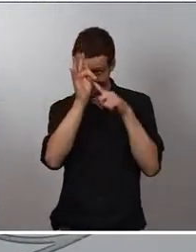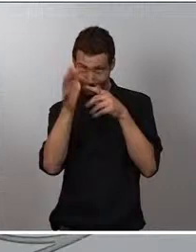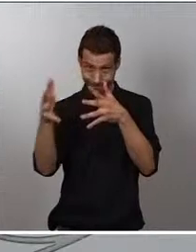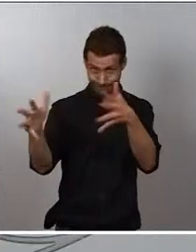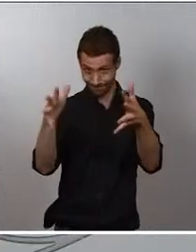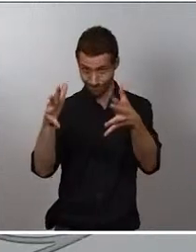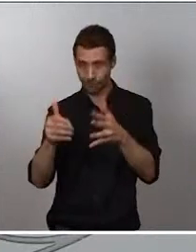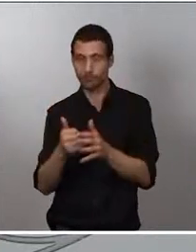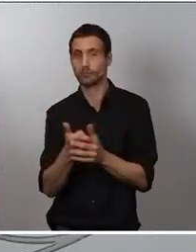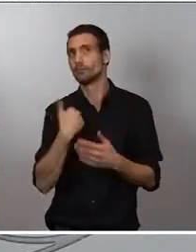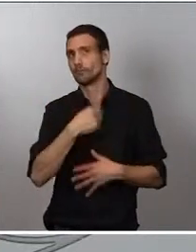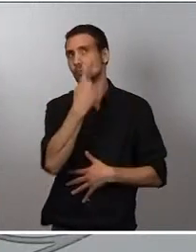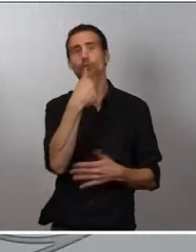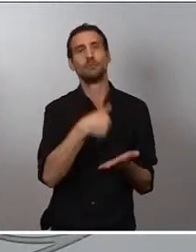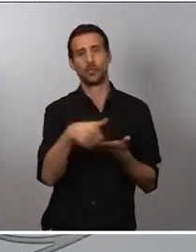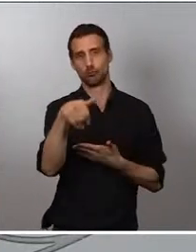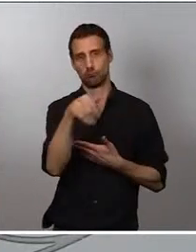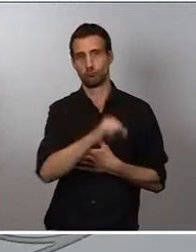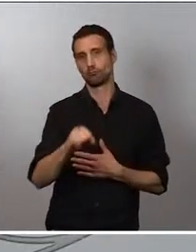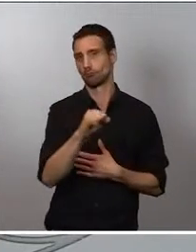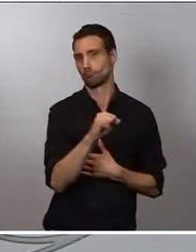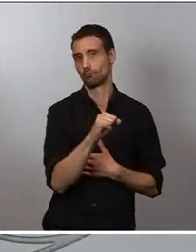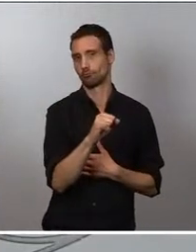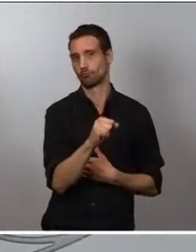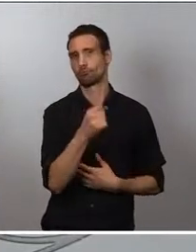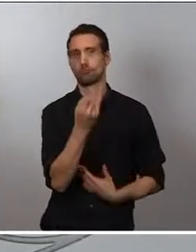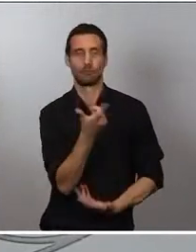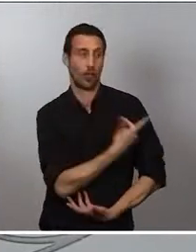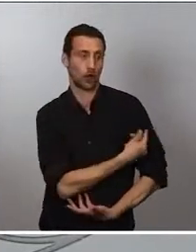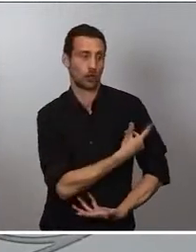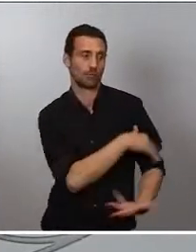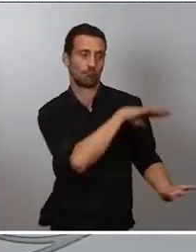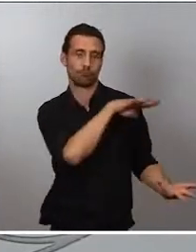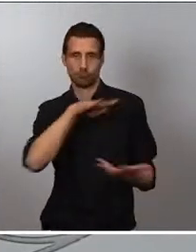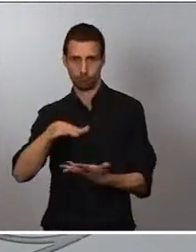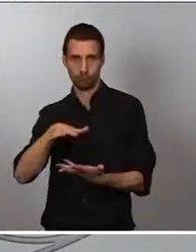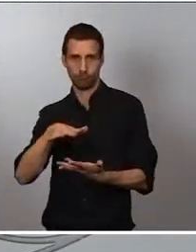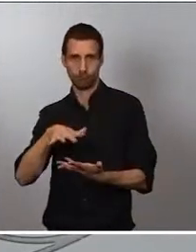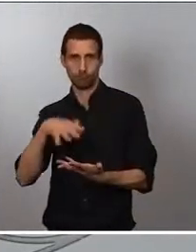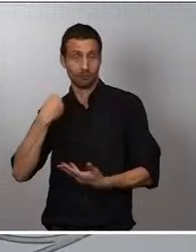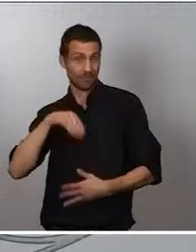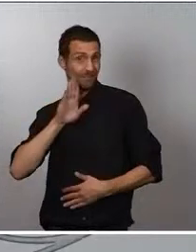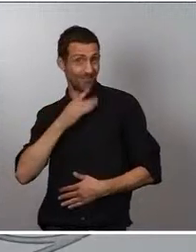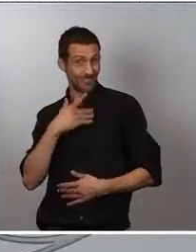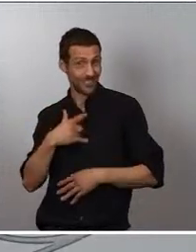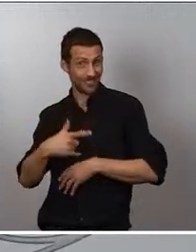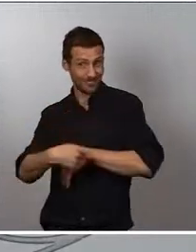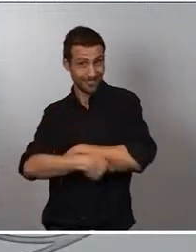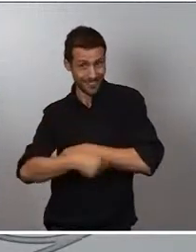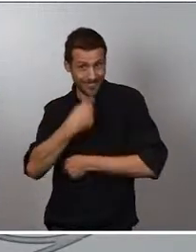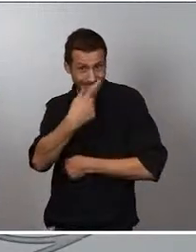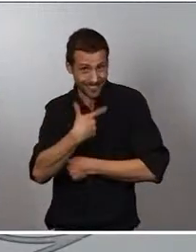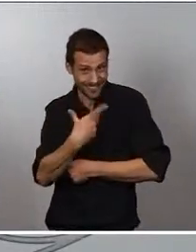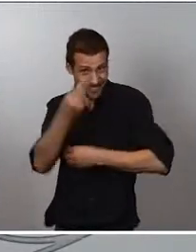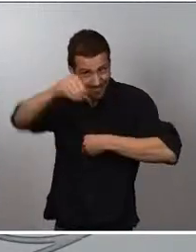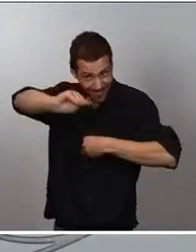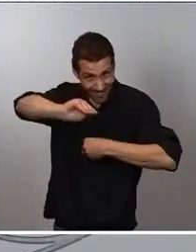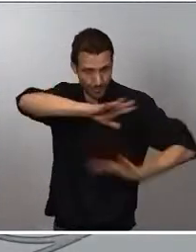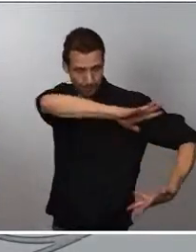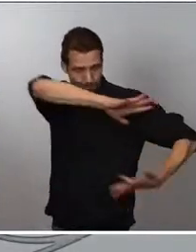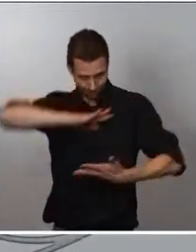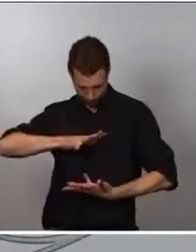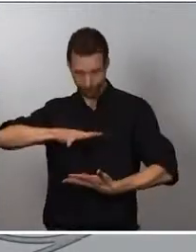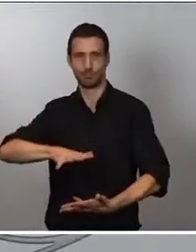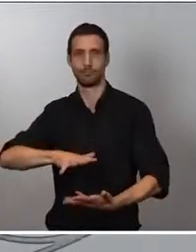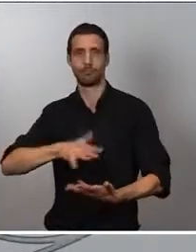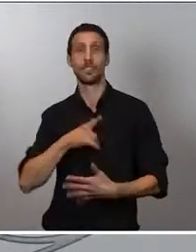millón de dosis de esos 3,4 millones que adicionamos a este mes de agosto y ya se van a repartir el lunes, el próximo